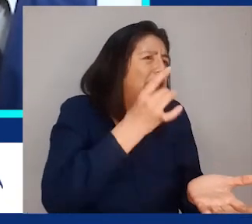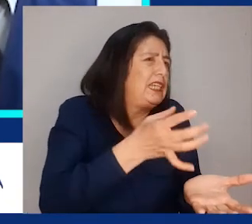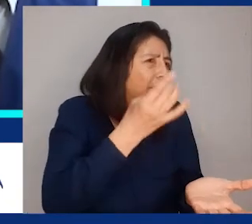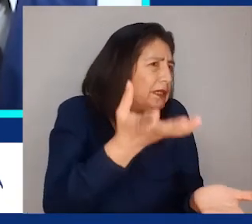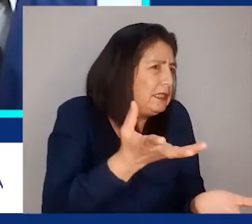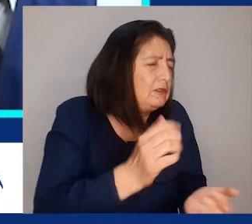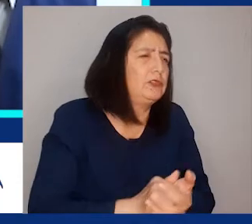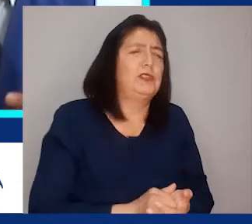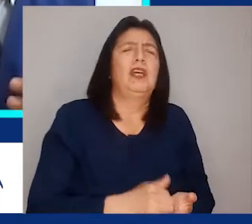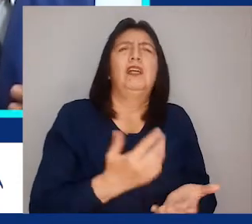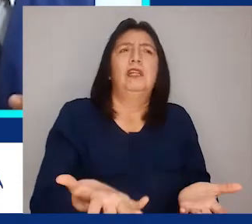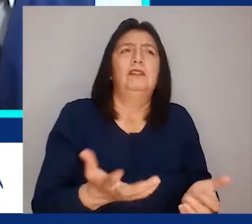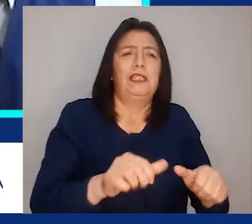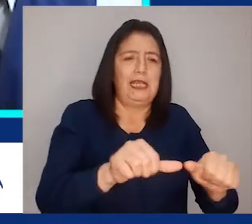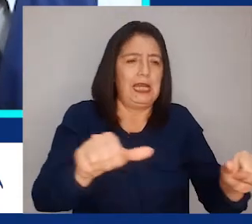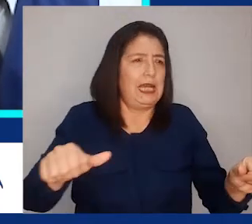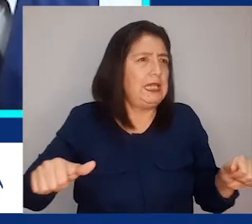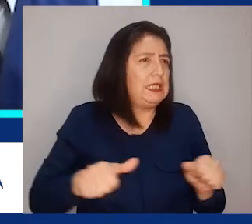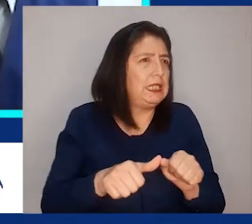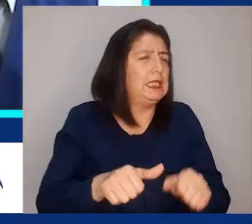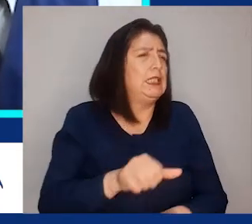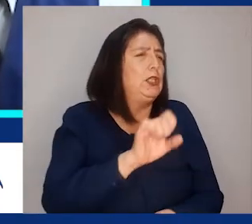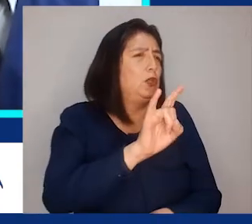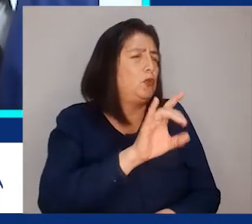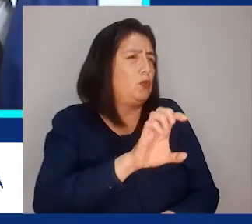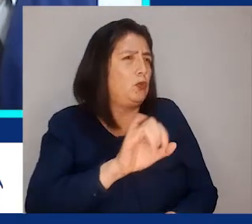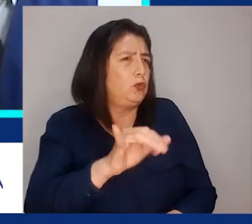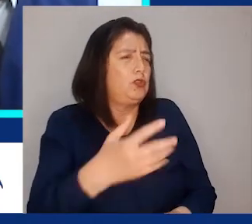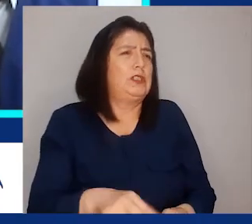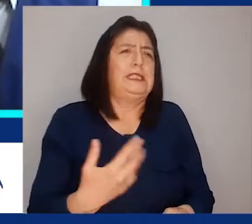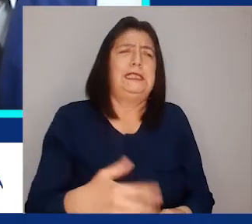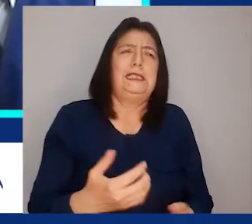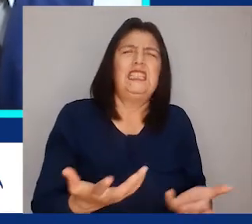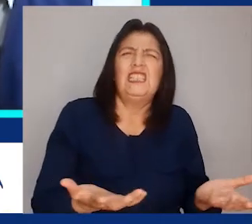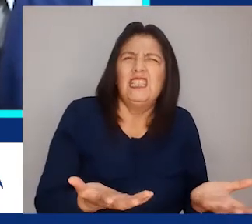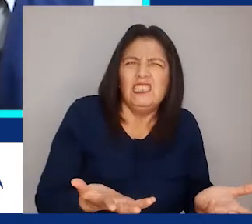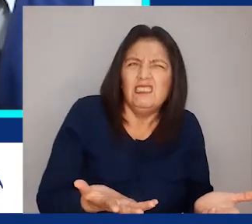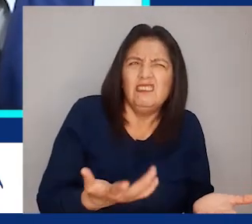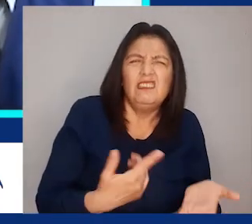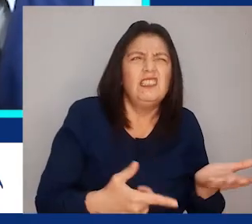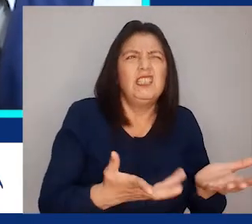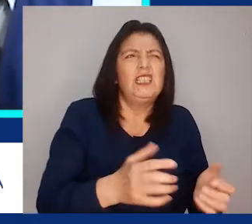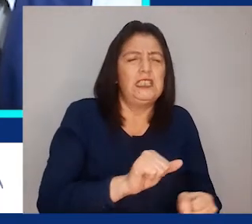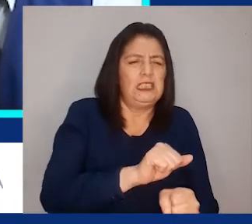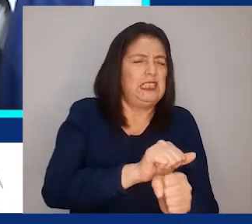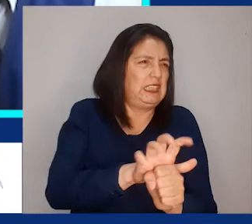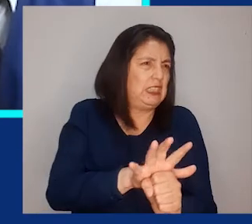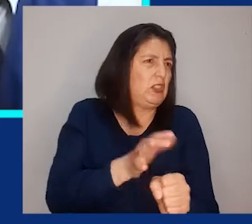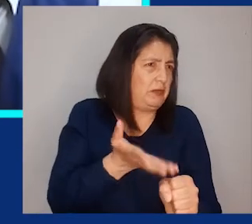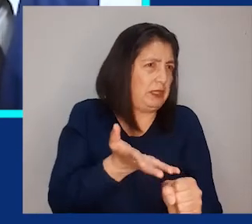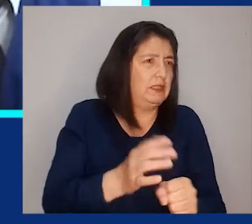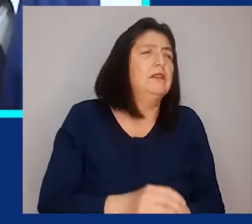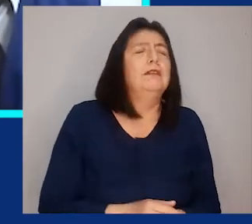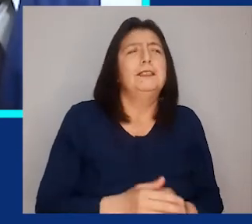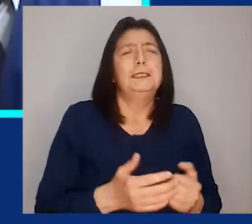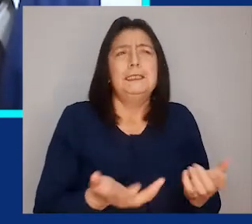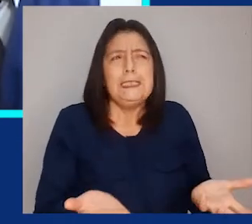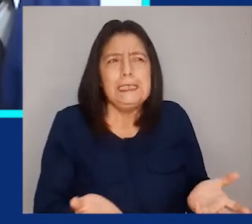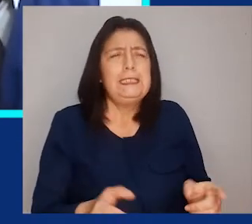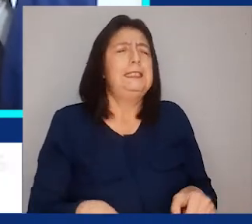medicamentos de la unidad de cuidados intensivos de la unidad COVID-19